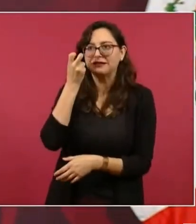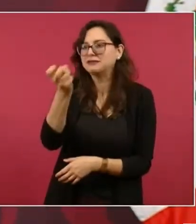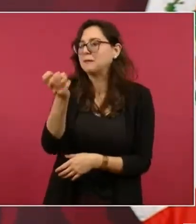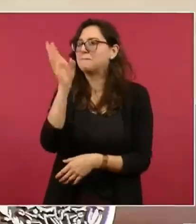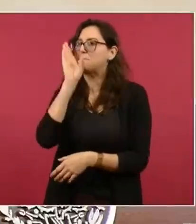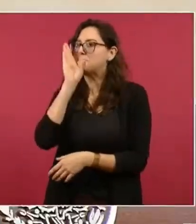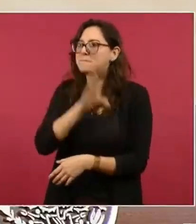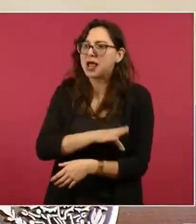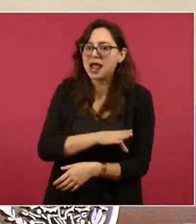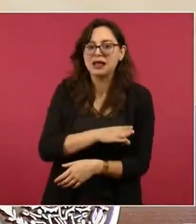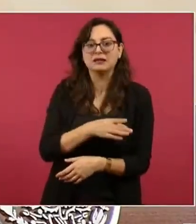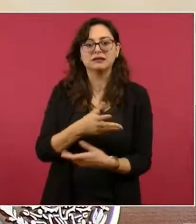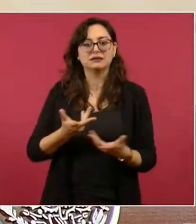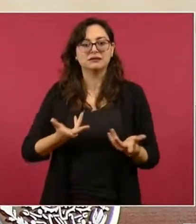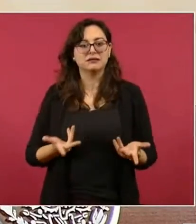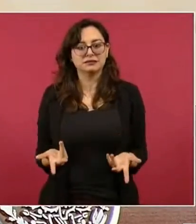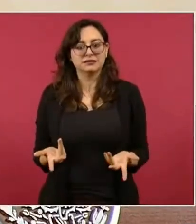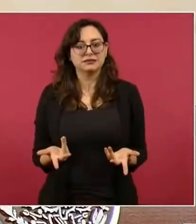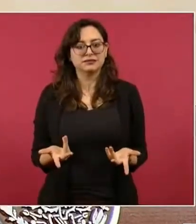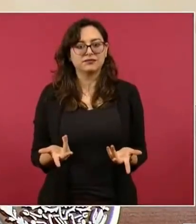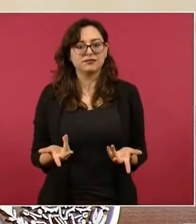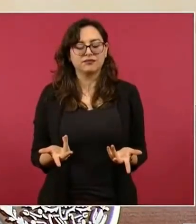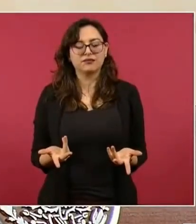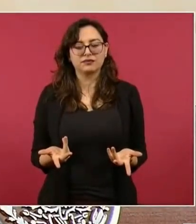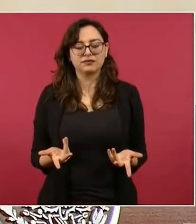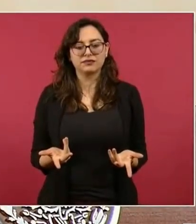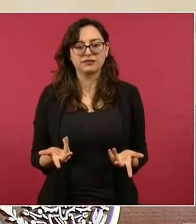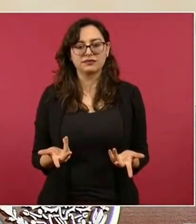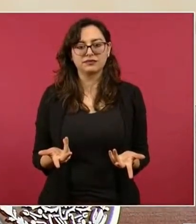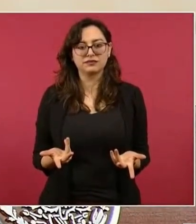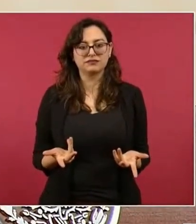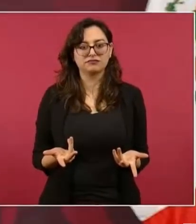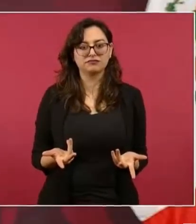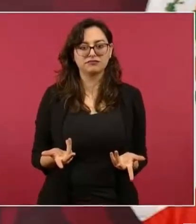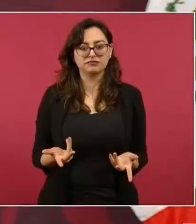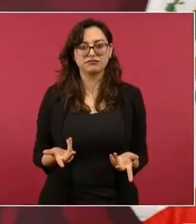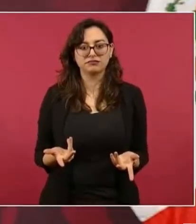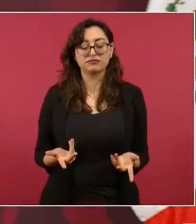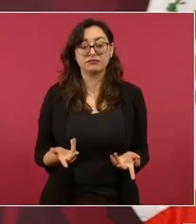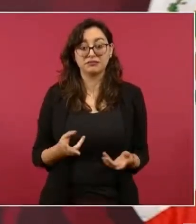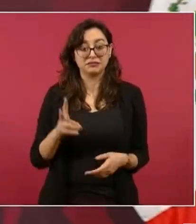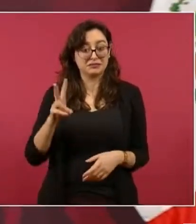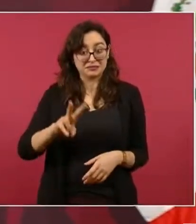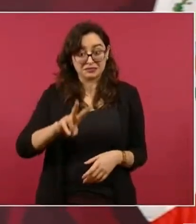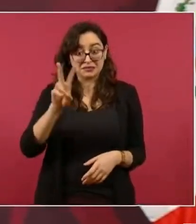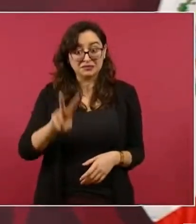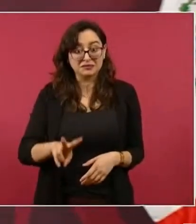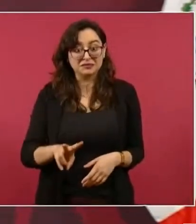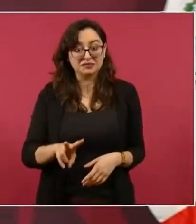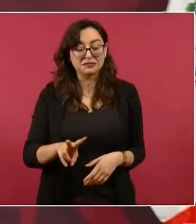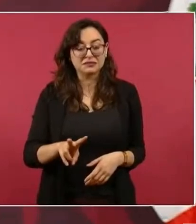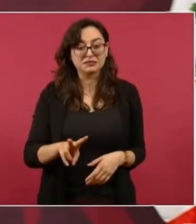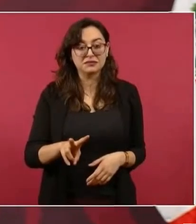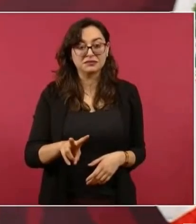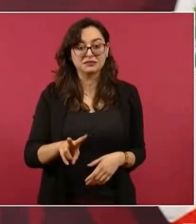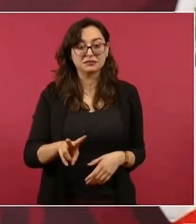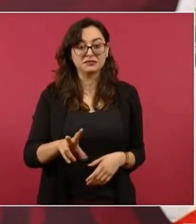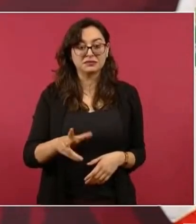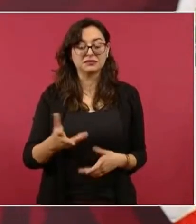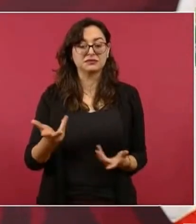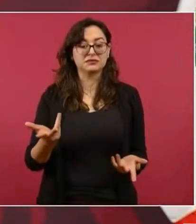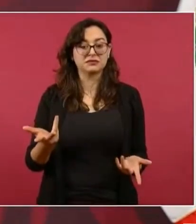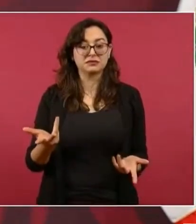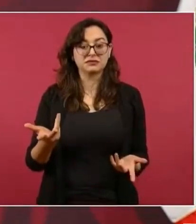esto lo contempló en una reforma tanto